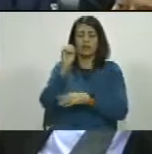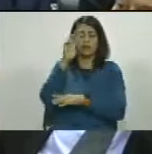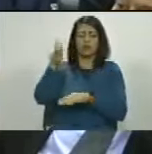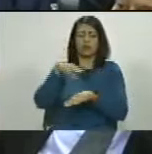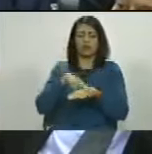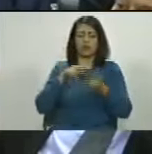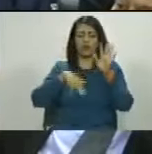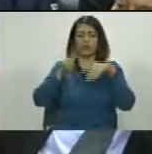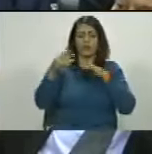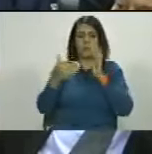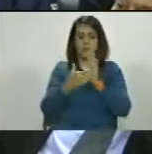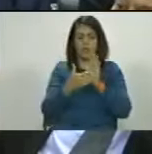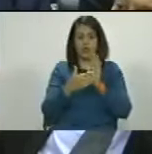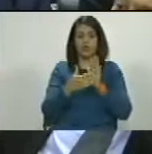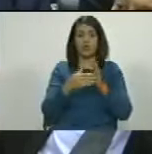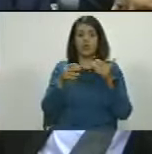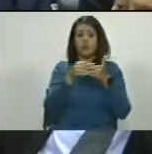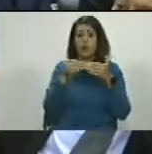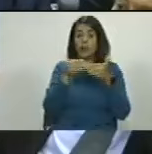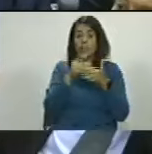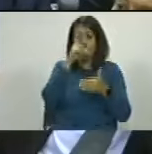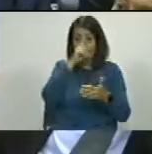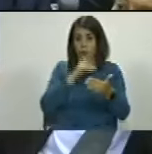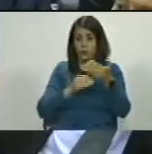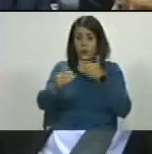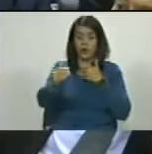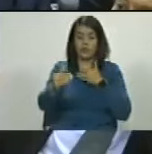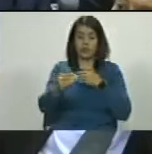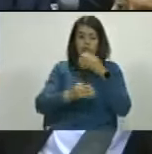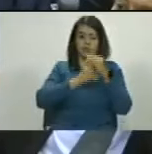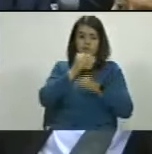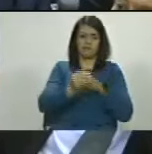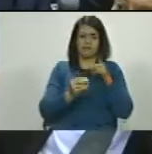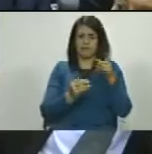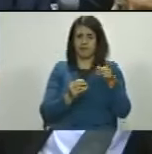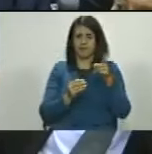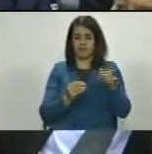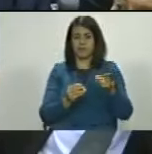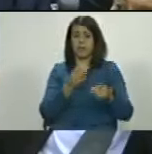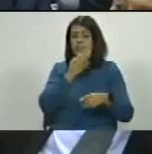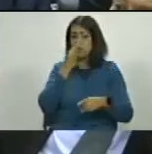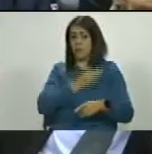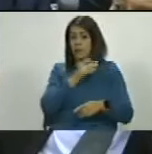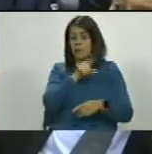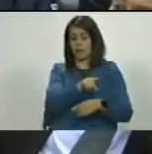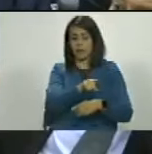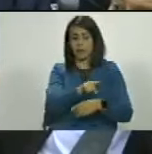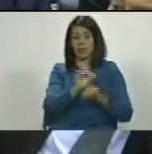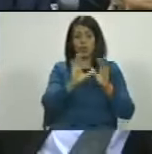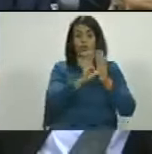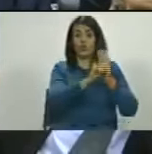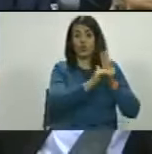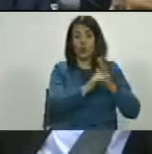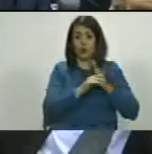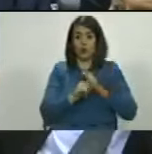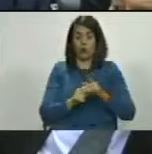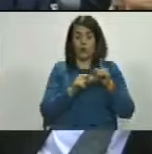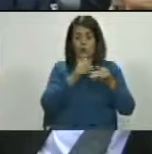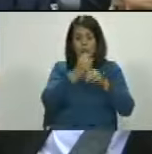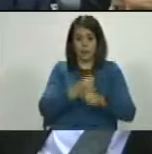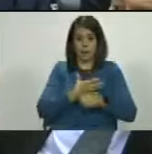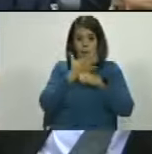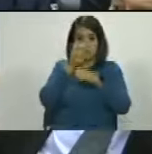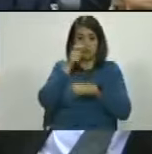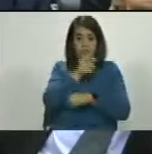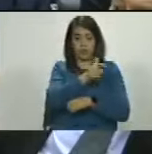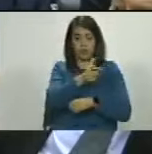12 mil dólares anuales. Y eso es lo que se llevan esos de verdad estafadores de la esperanza de